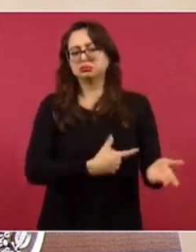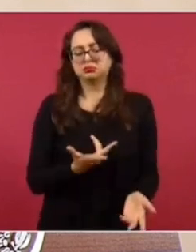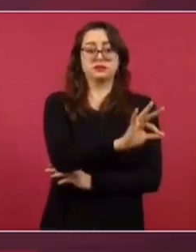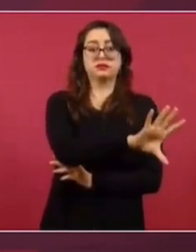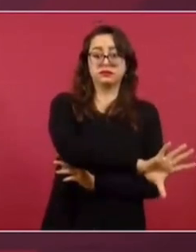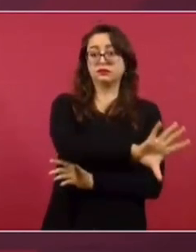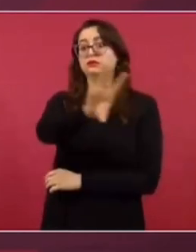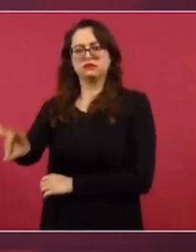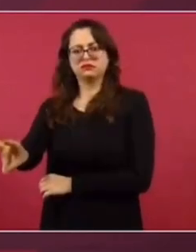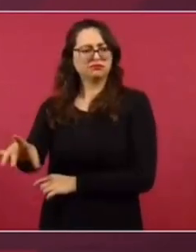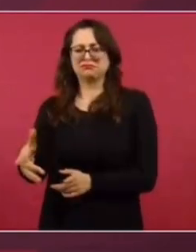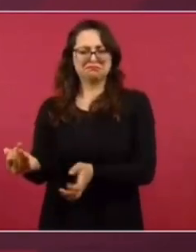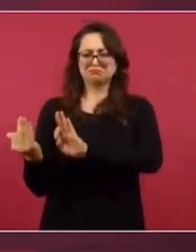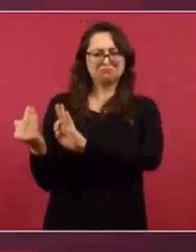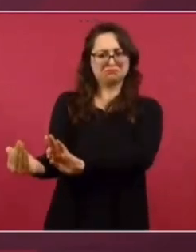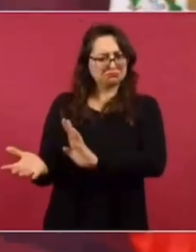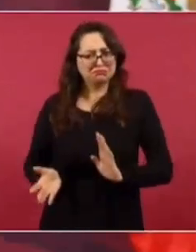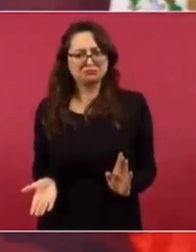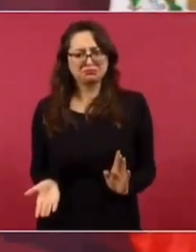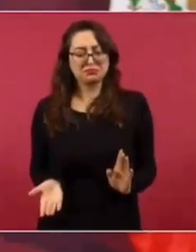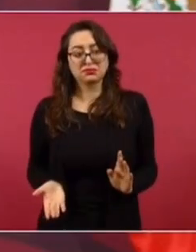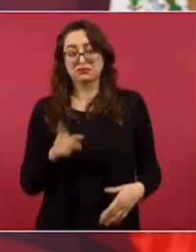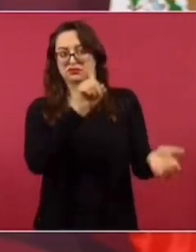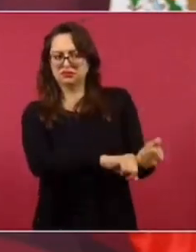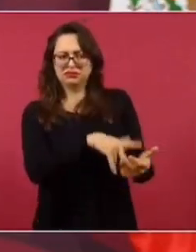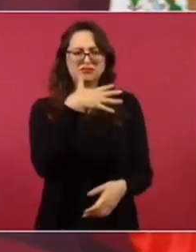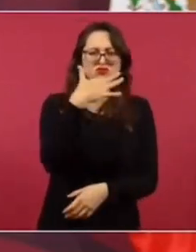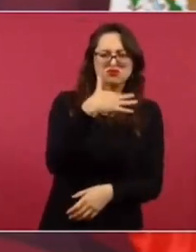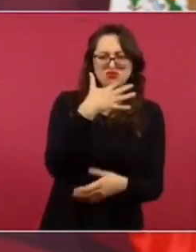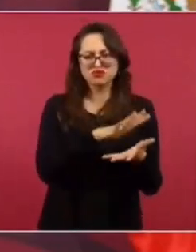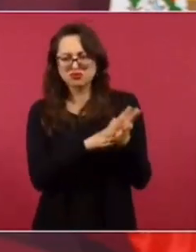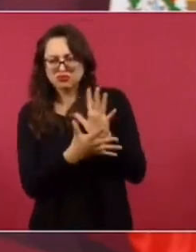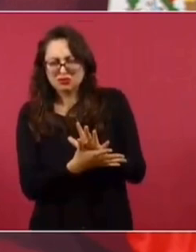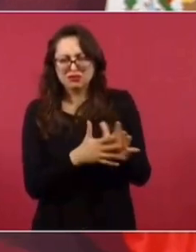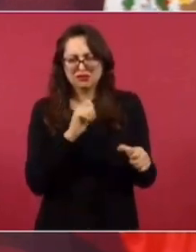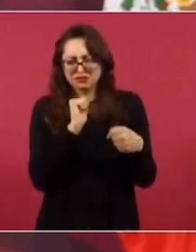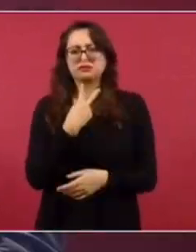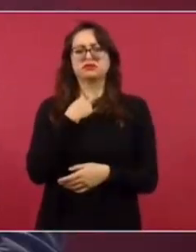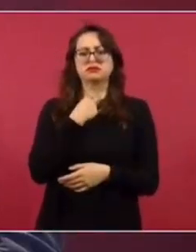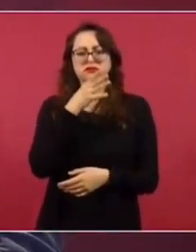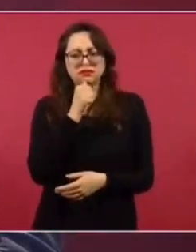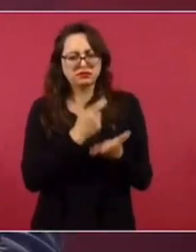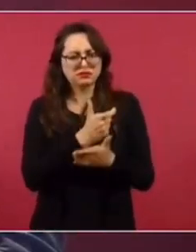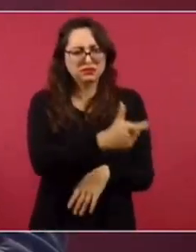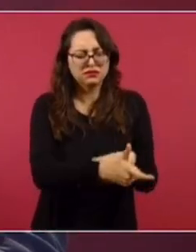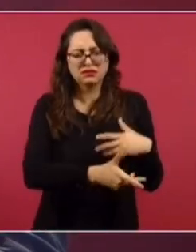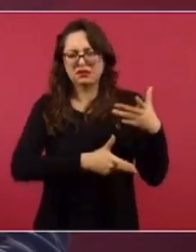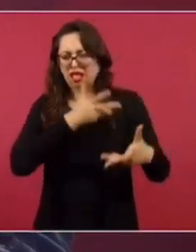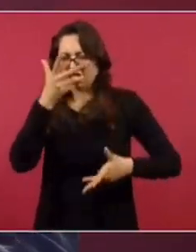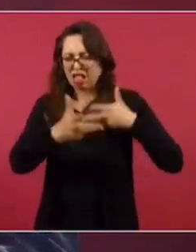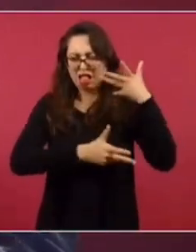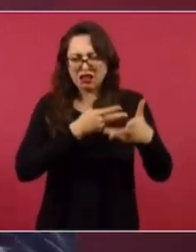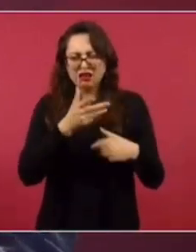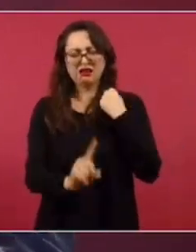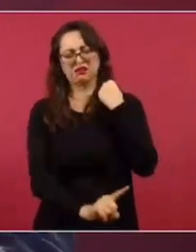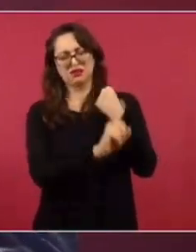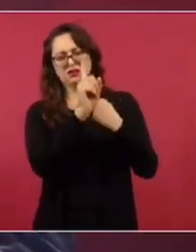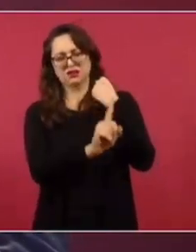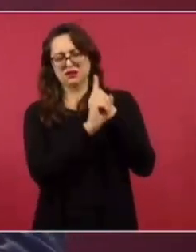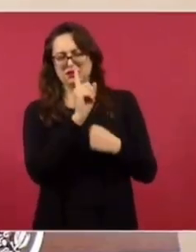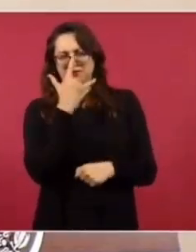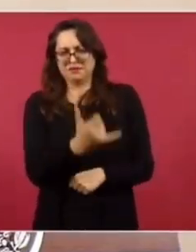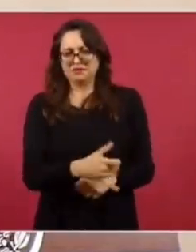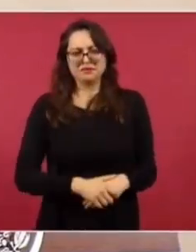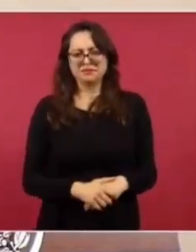y no queremos influyentismo y corrupción y carteras vencidas y rescates. Y todo lo que tiene que ver con